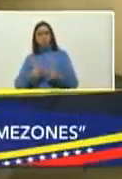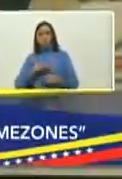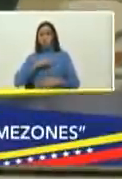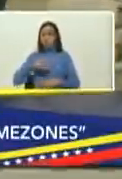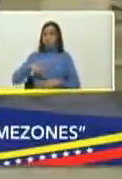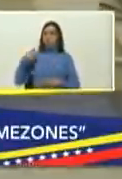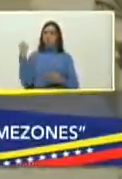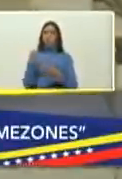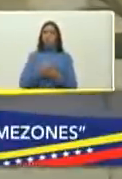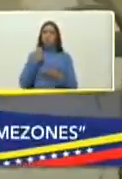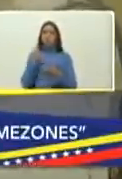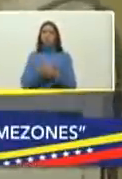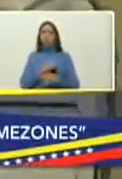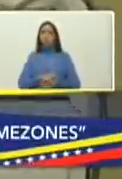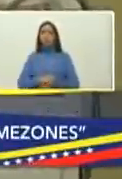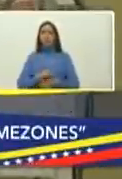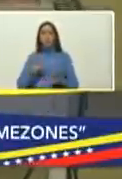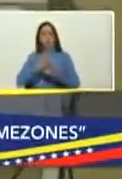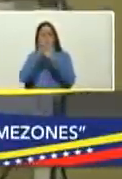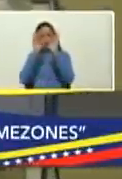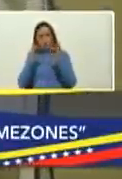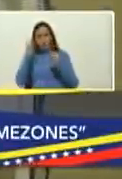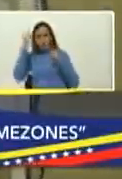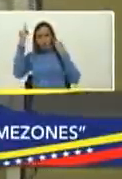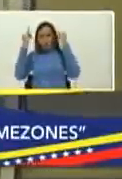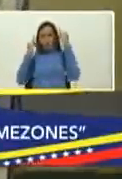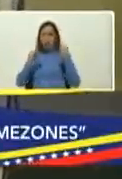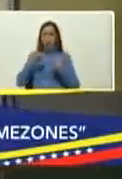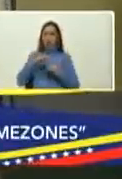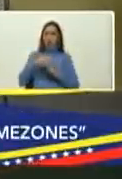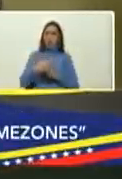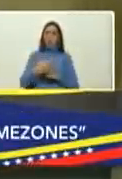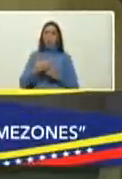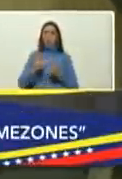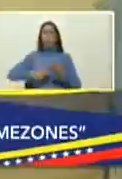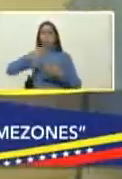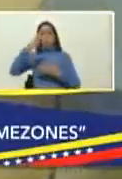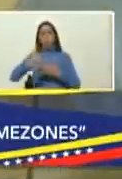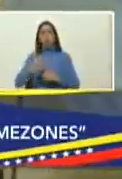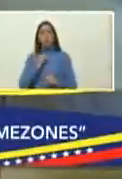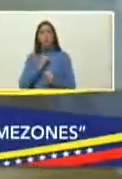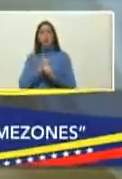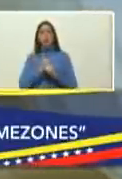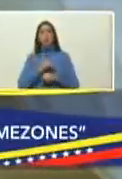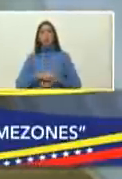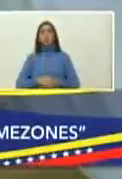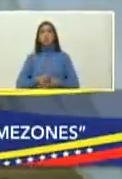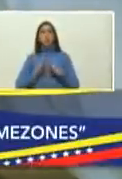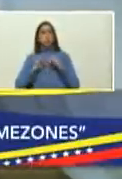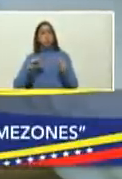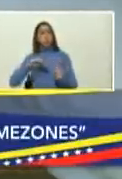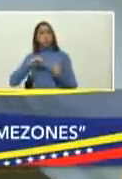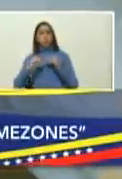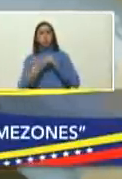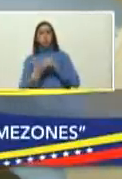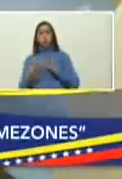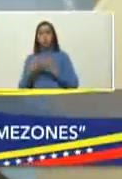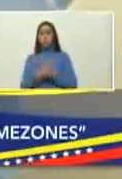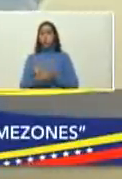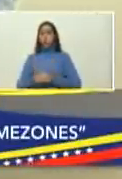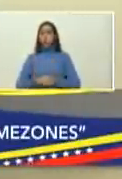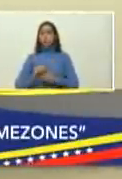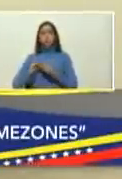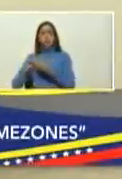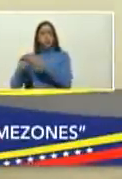enfrentado ideando métodos ideando condiciones programas de trabajo y a eso todos nos hemos ajustado tanto en lo que es la